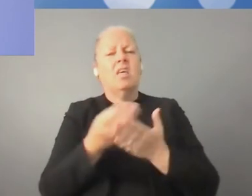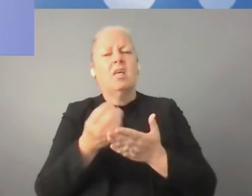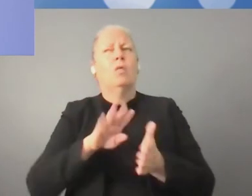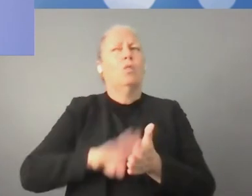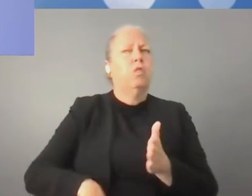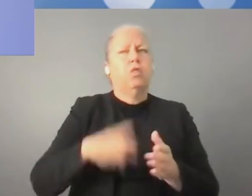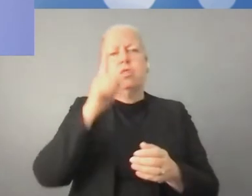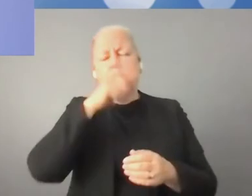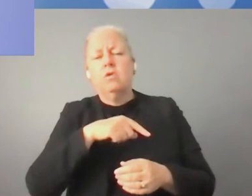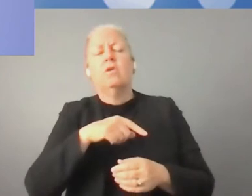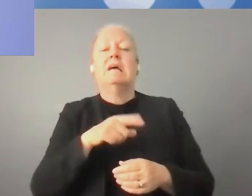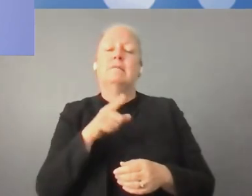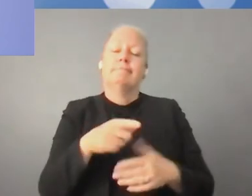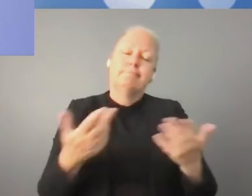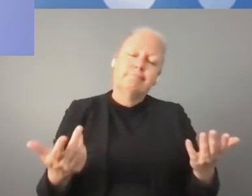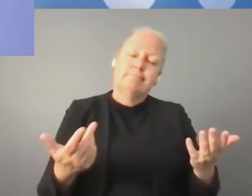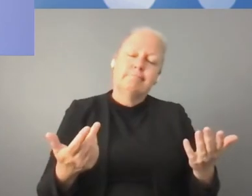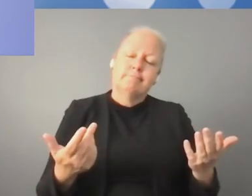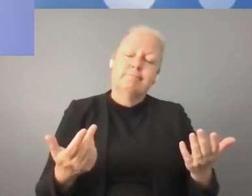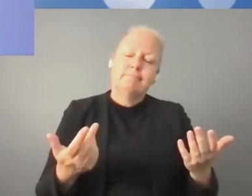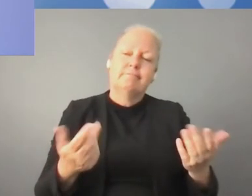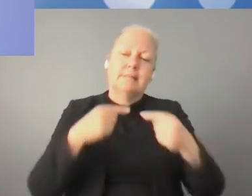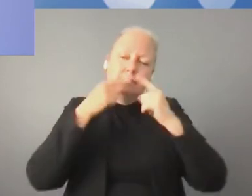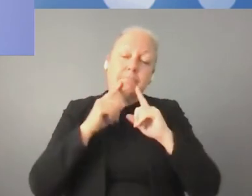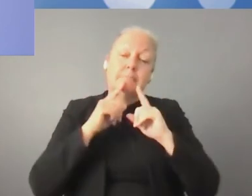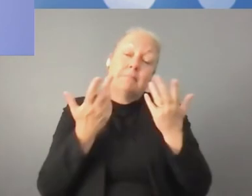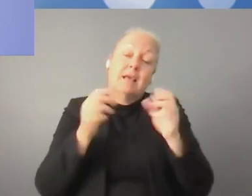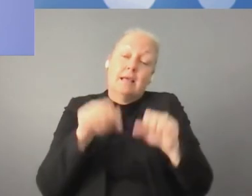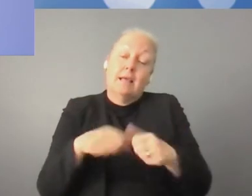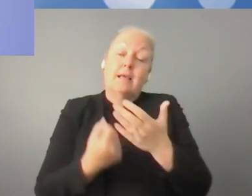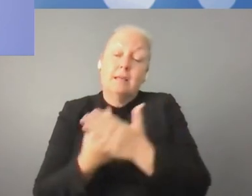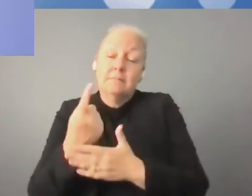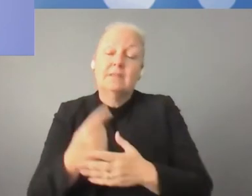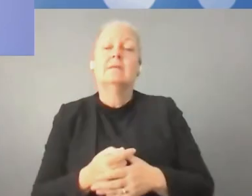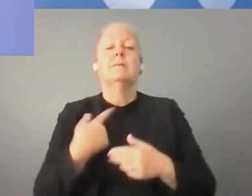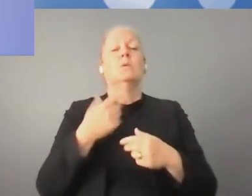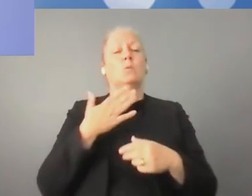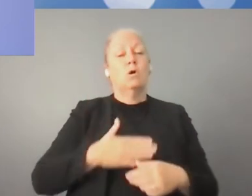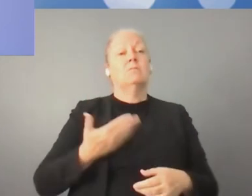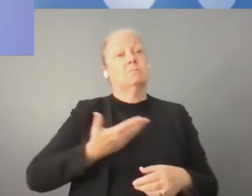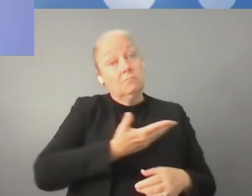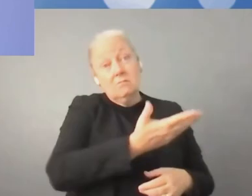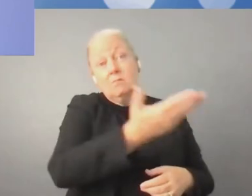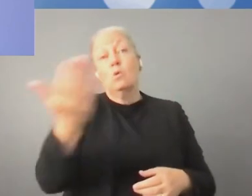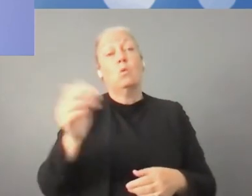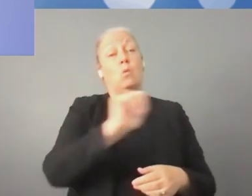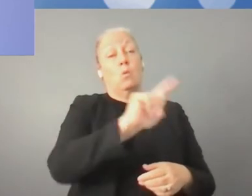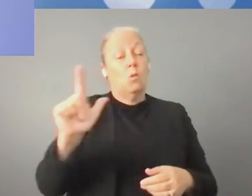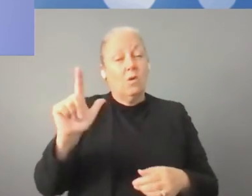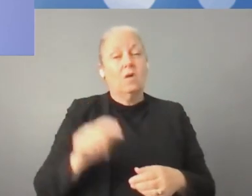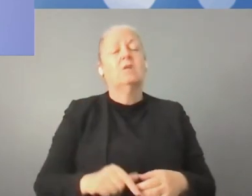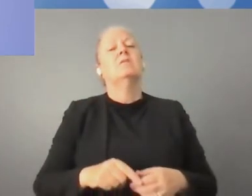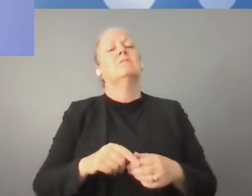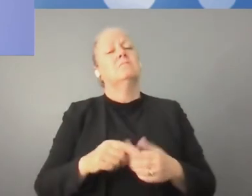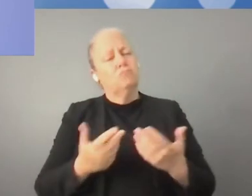también en el mundo digital, no solamente en el mundo offline. Queremos luchar contra la desinformación, la